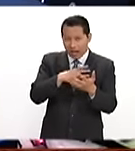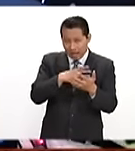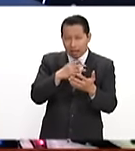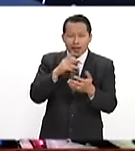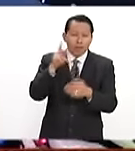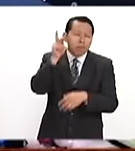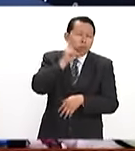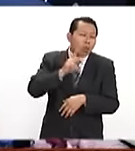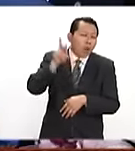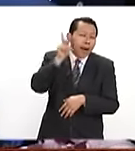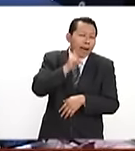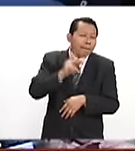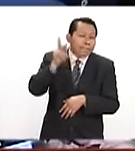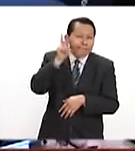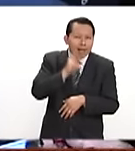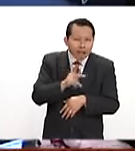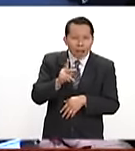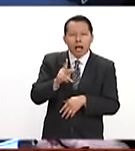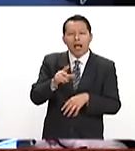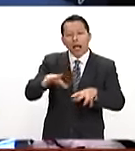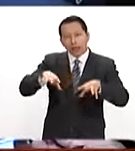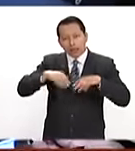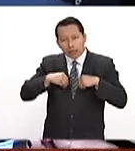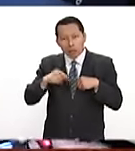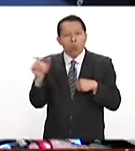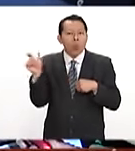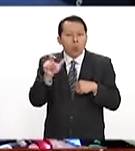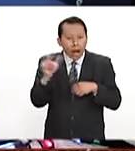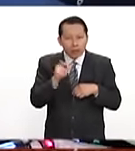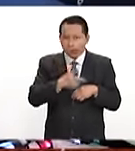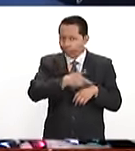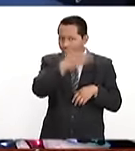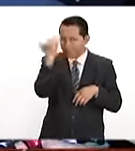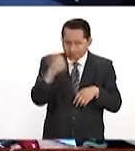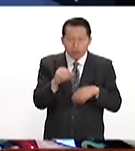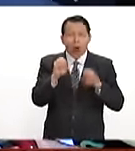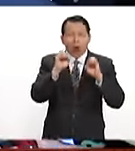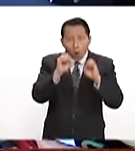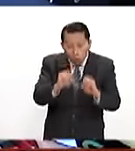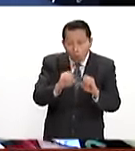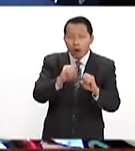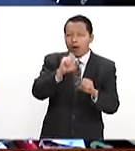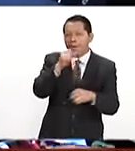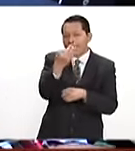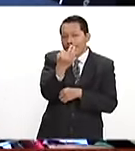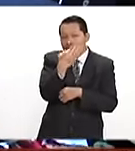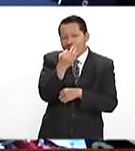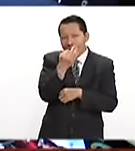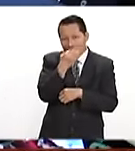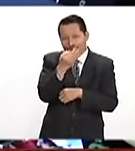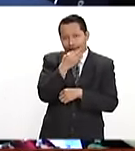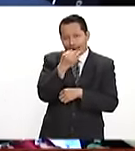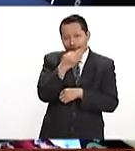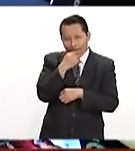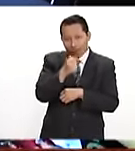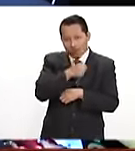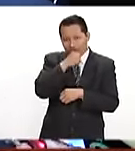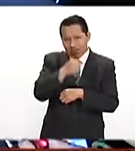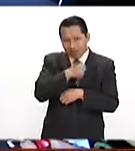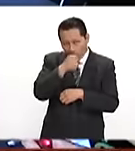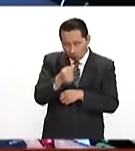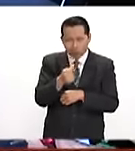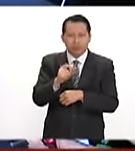pruebas o la existencia de estos medicamentos que ya han vencido